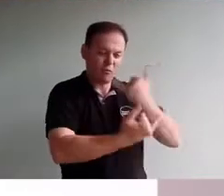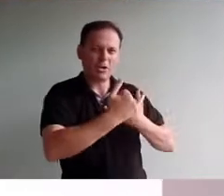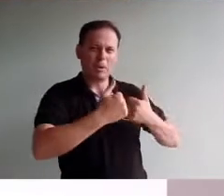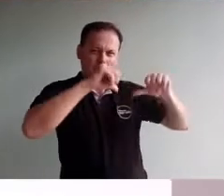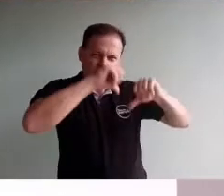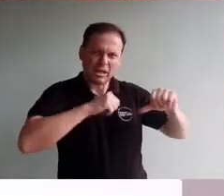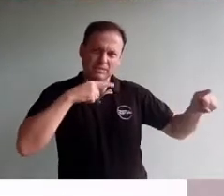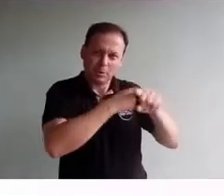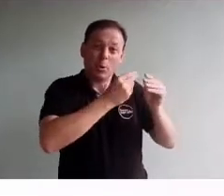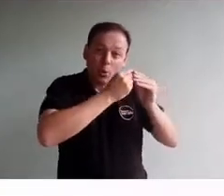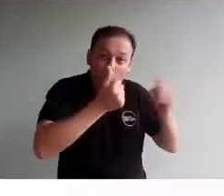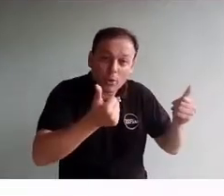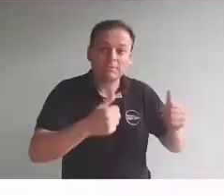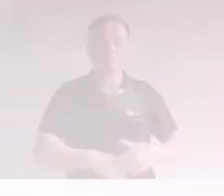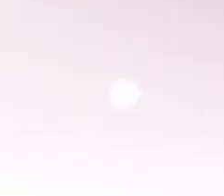y en tu conciencia.